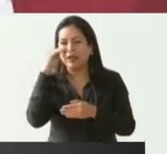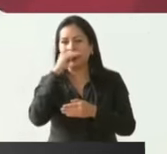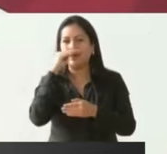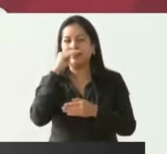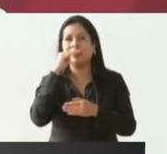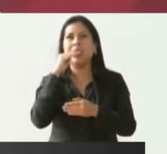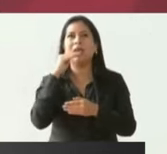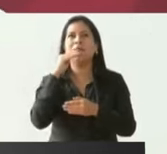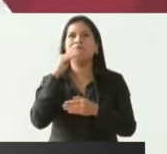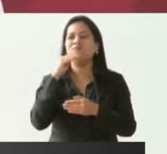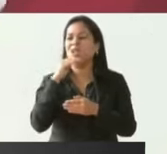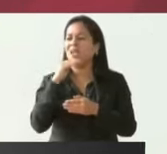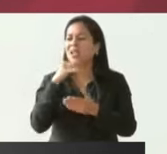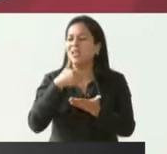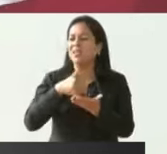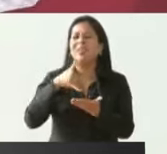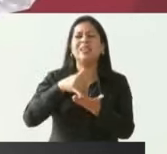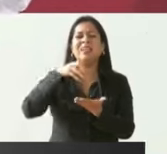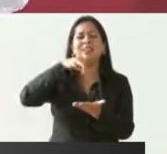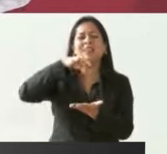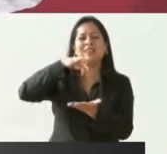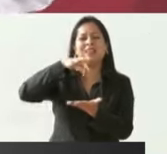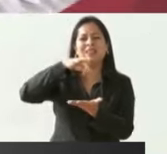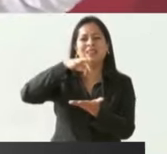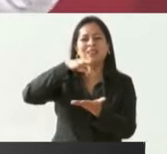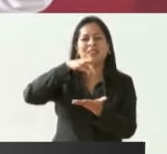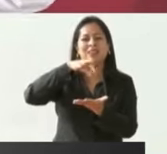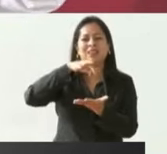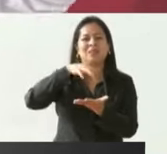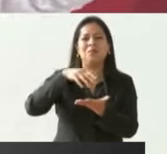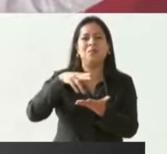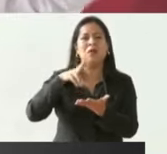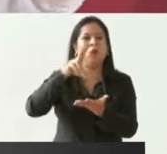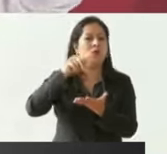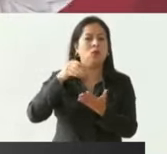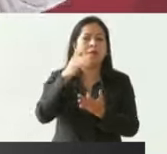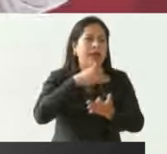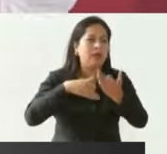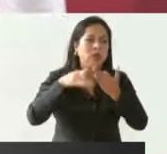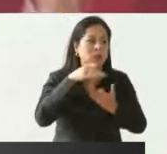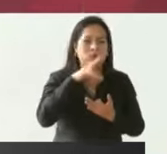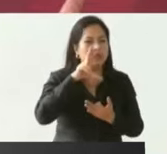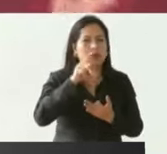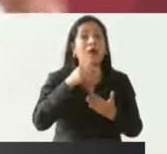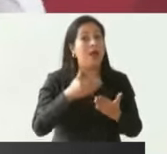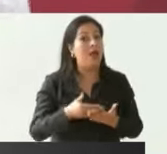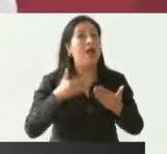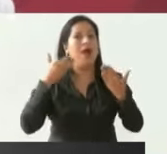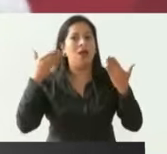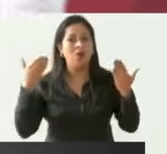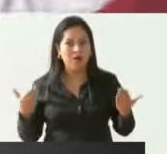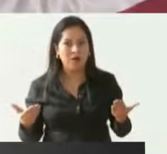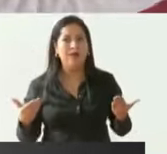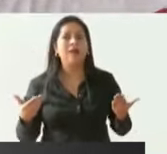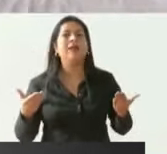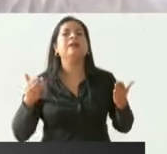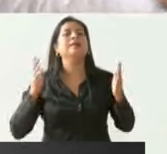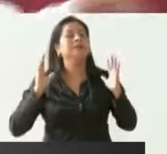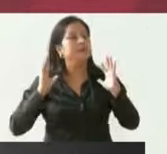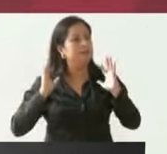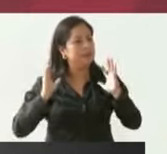fertilizantes pero no era para todos ahora ya